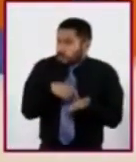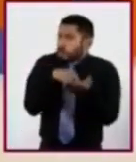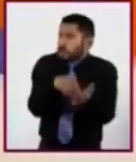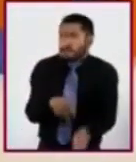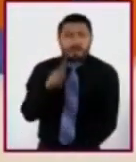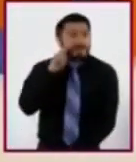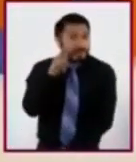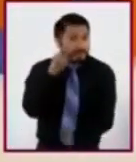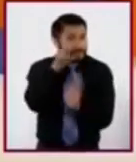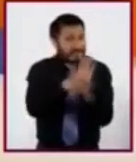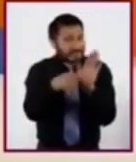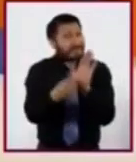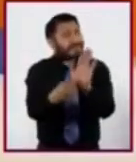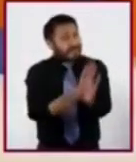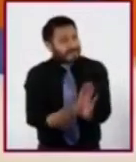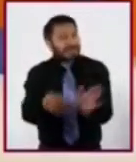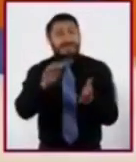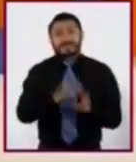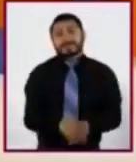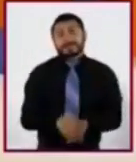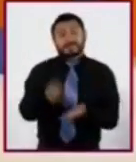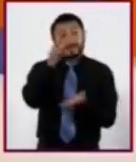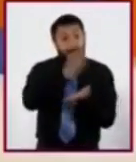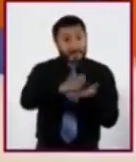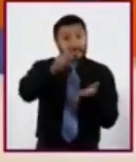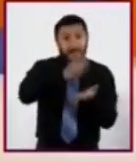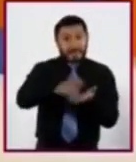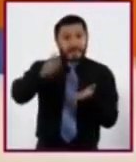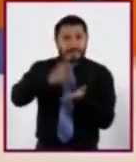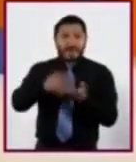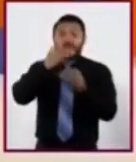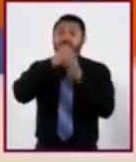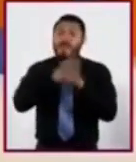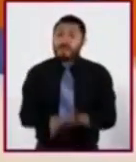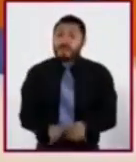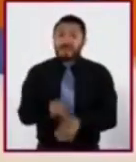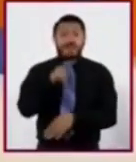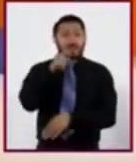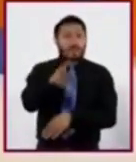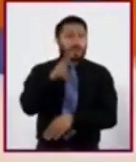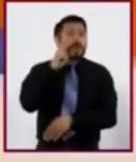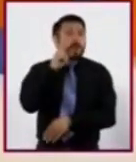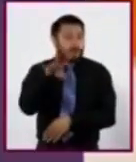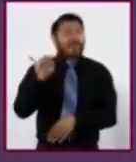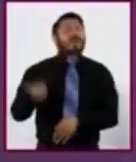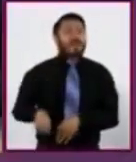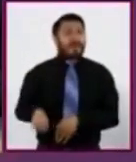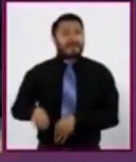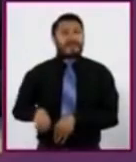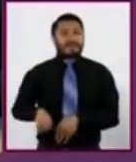el siguiente video. Tomen nota de la información que les resulte de su interés.